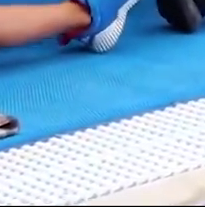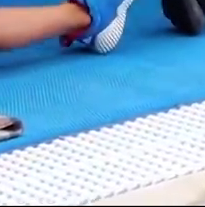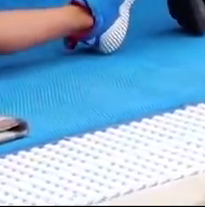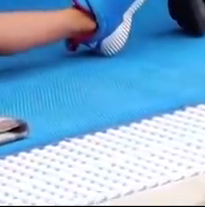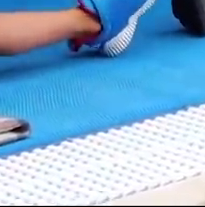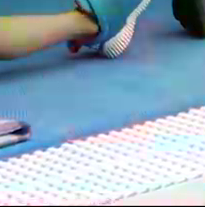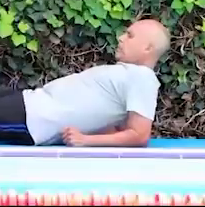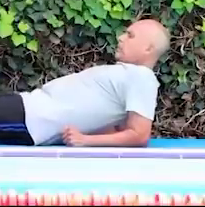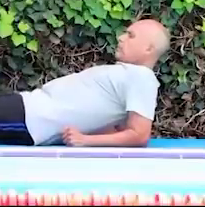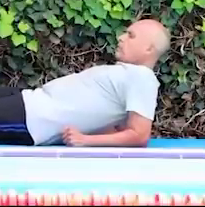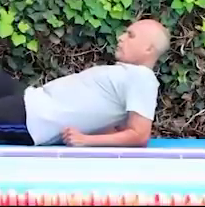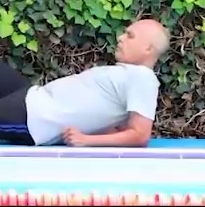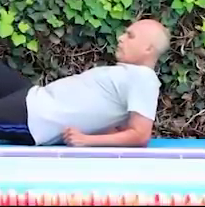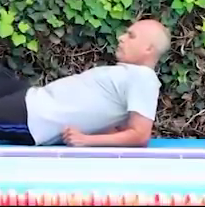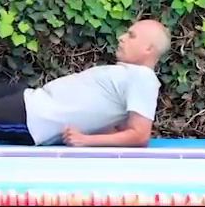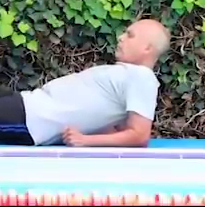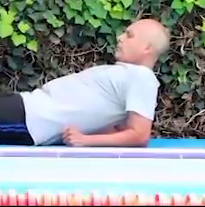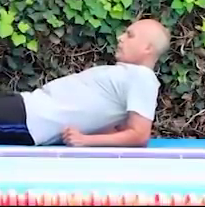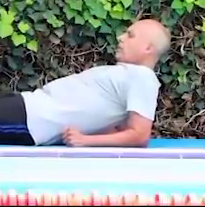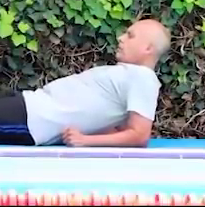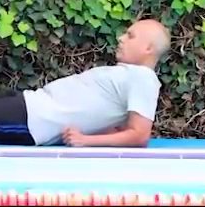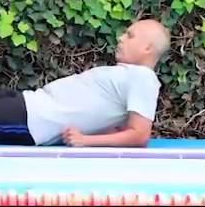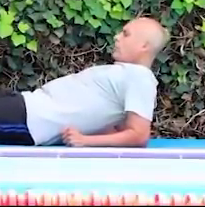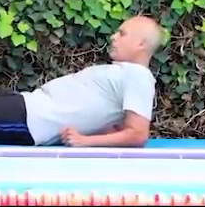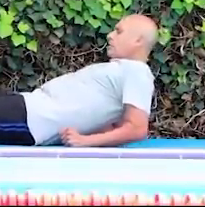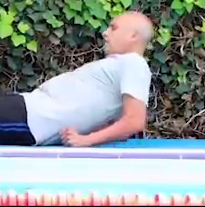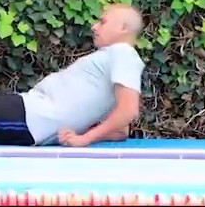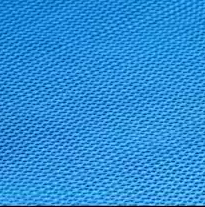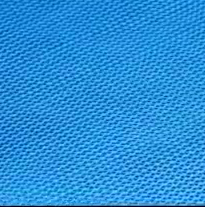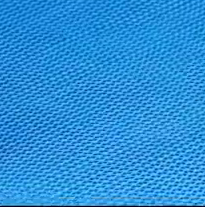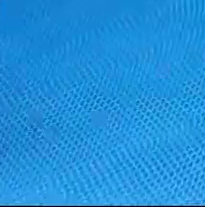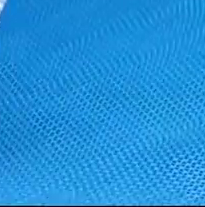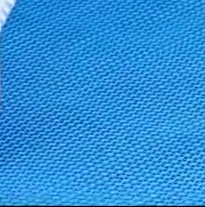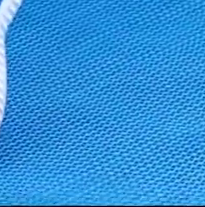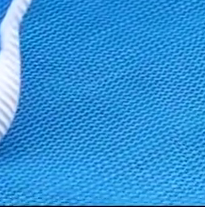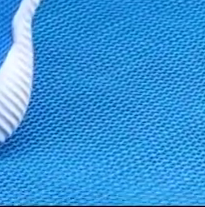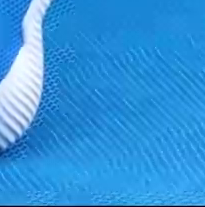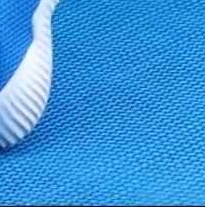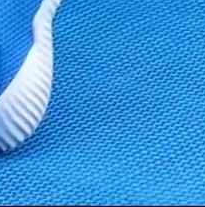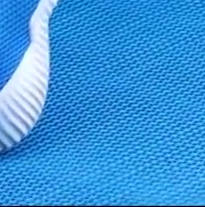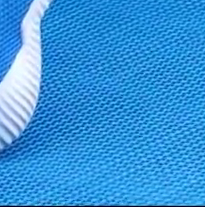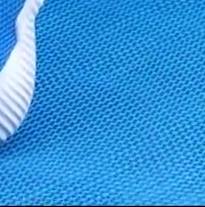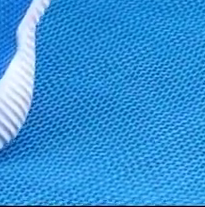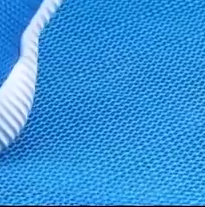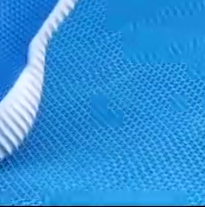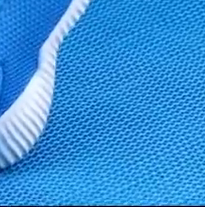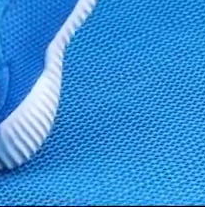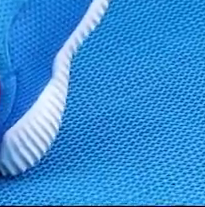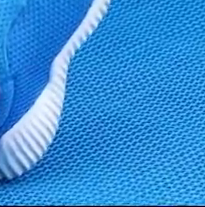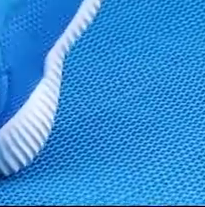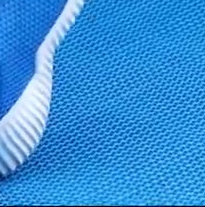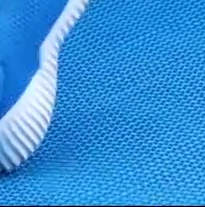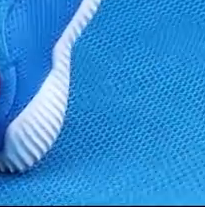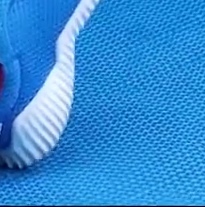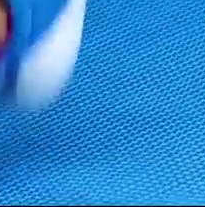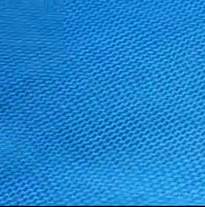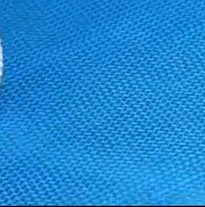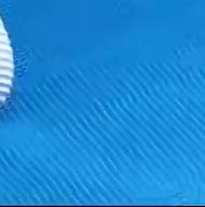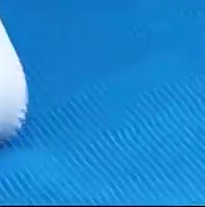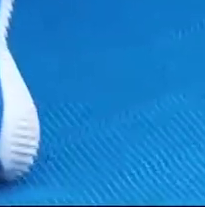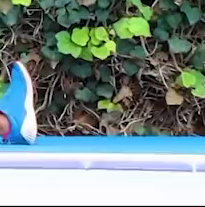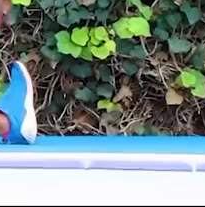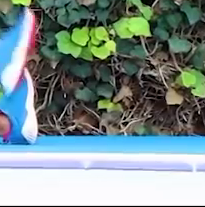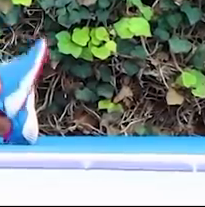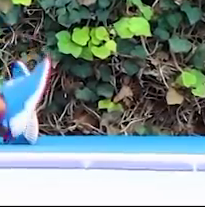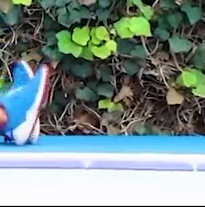muy bien, aprieta el estómago, perfecto, muy bien, Yair. Vamos a hacer 5 repeticiones por pierna. Elevación de la